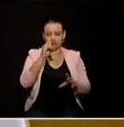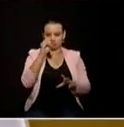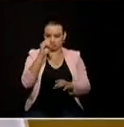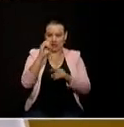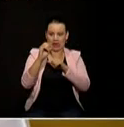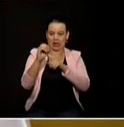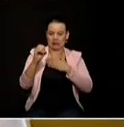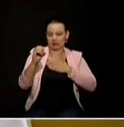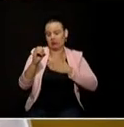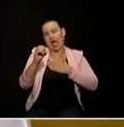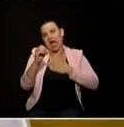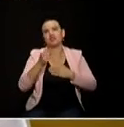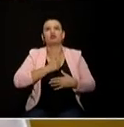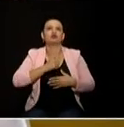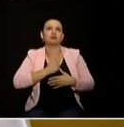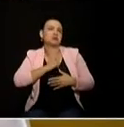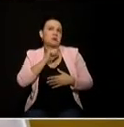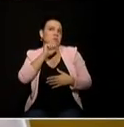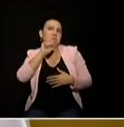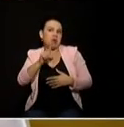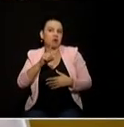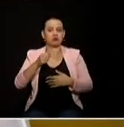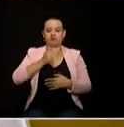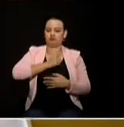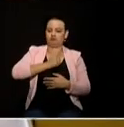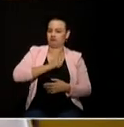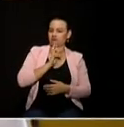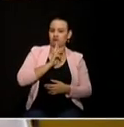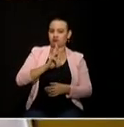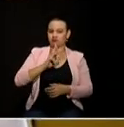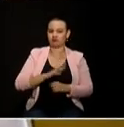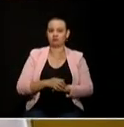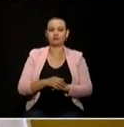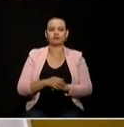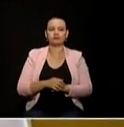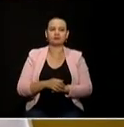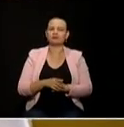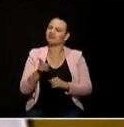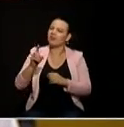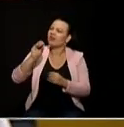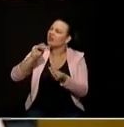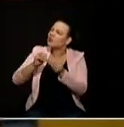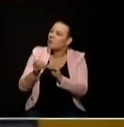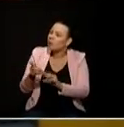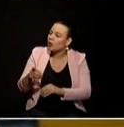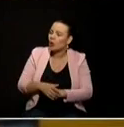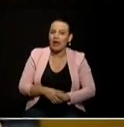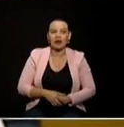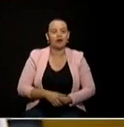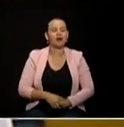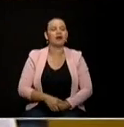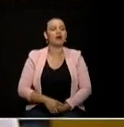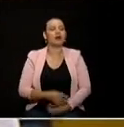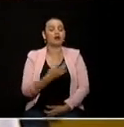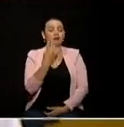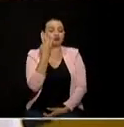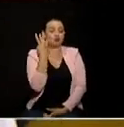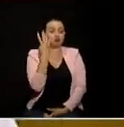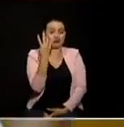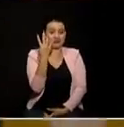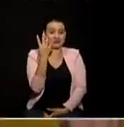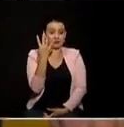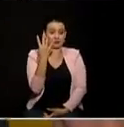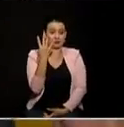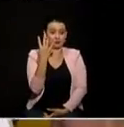responder o para ampliar lo que a bien considere que el número le tocó juan camilo 4 el número